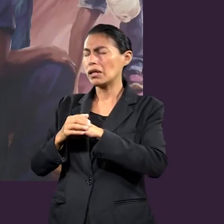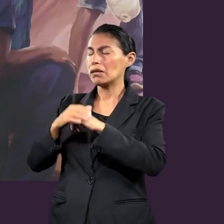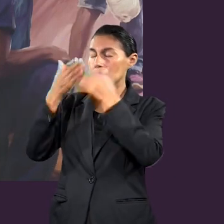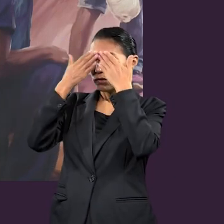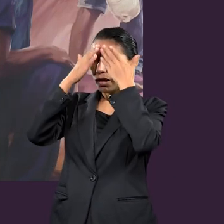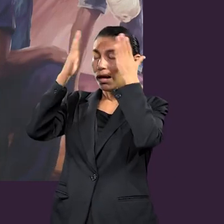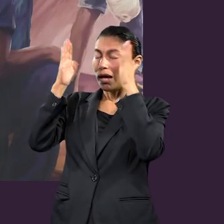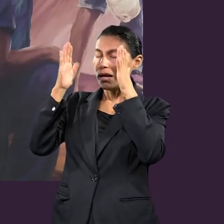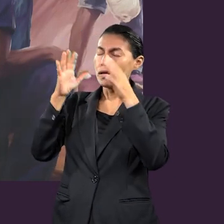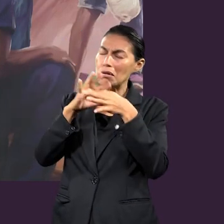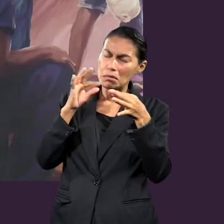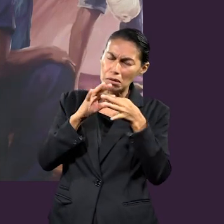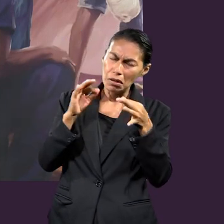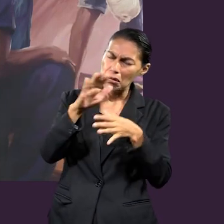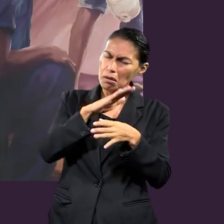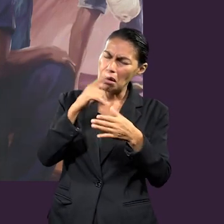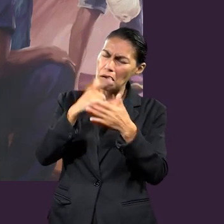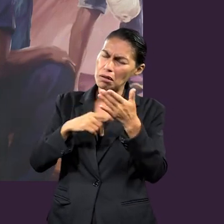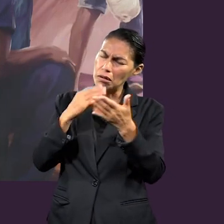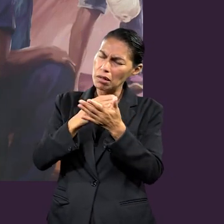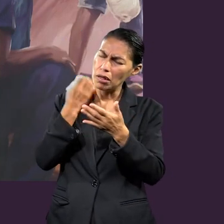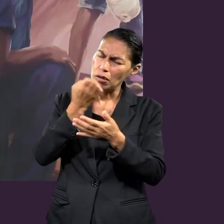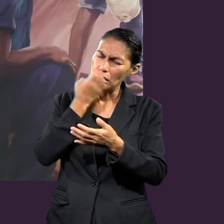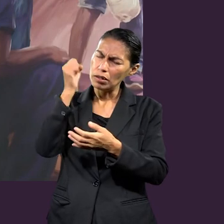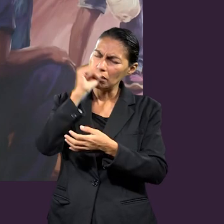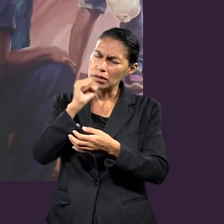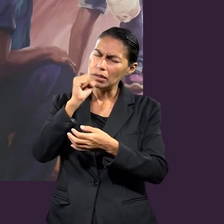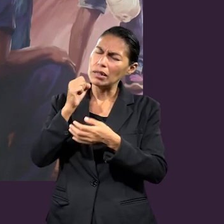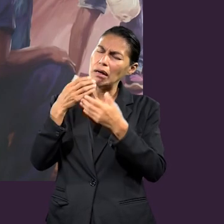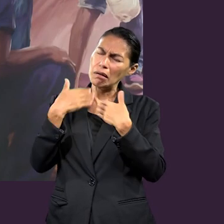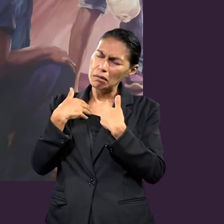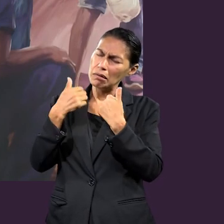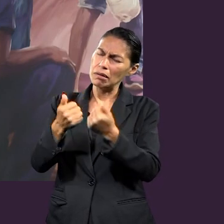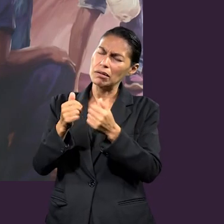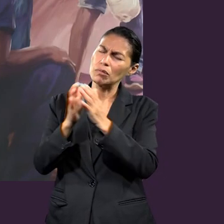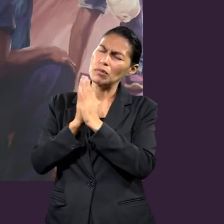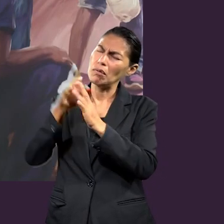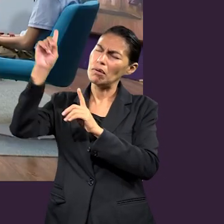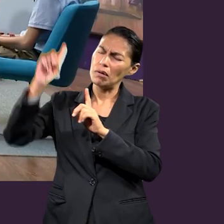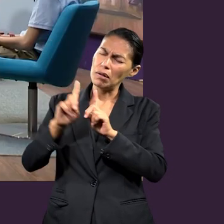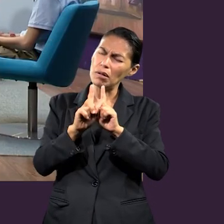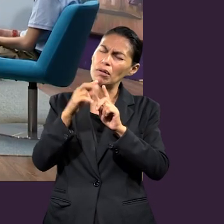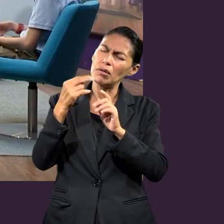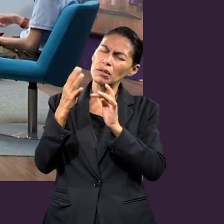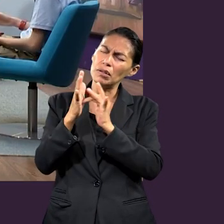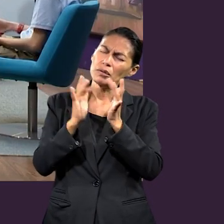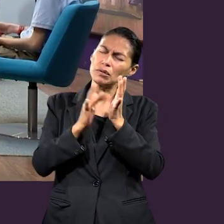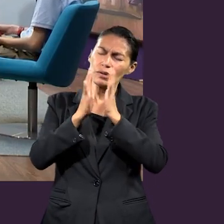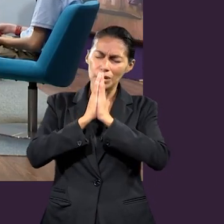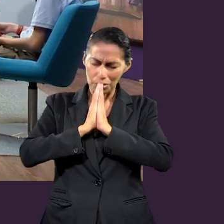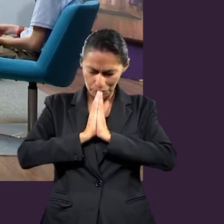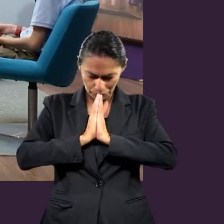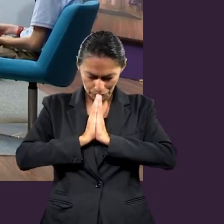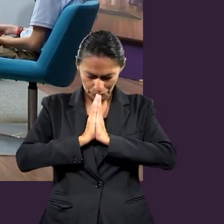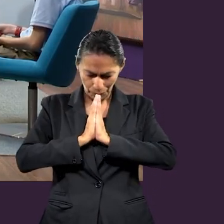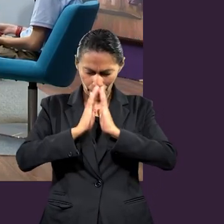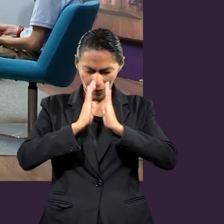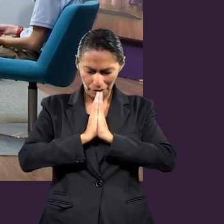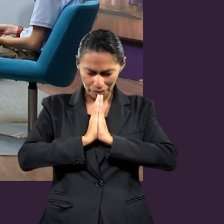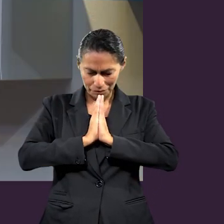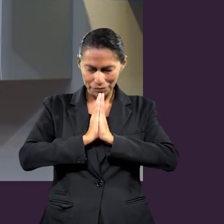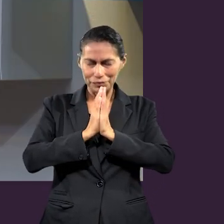Sabática a todos los oyentes. Quédate con nosotros en esta hora. En el nombre de Cristo Jesús. Amén. Amén. Saben,